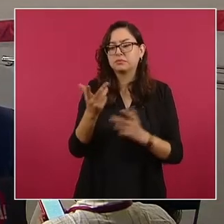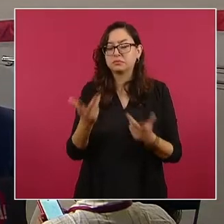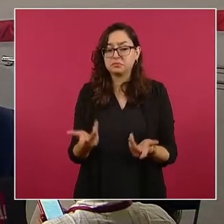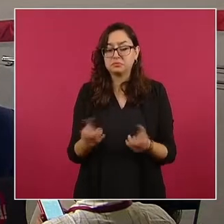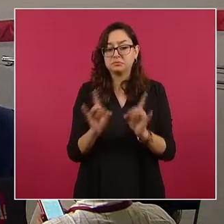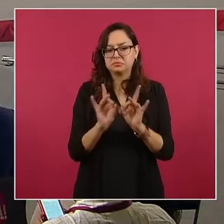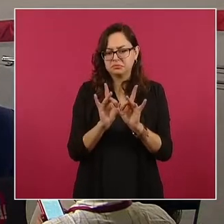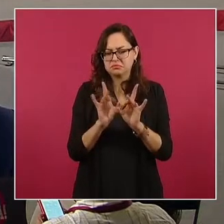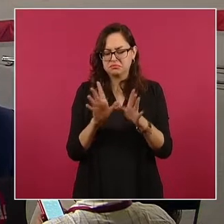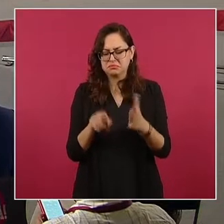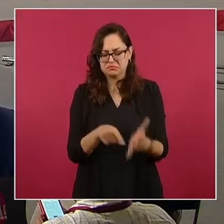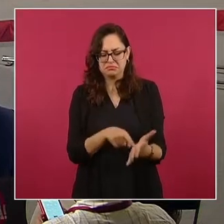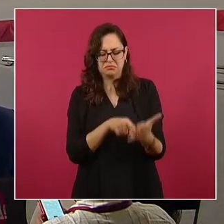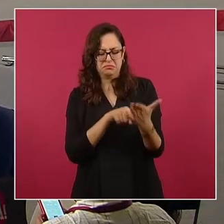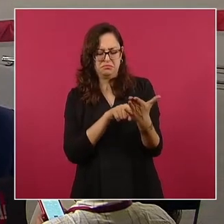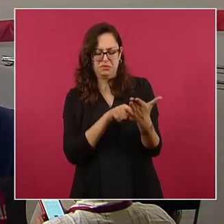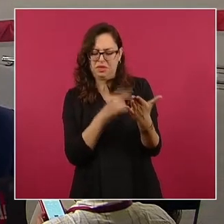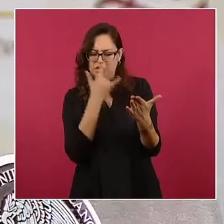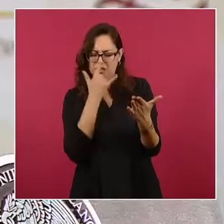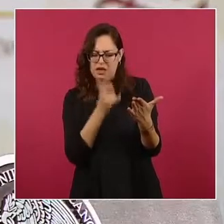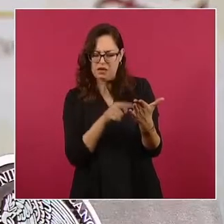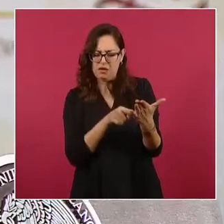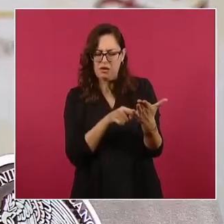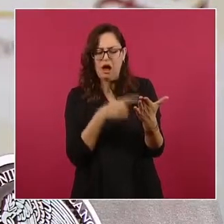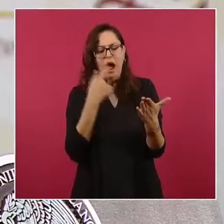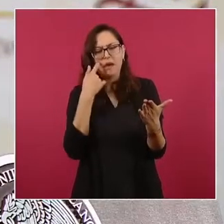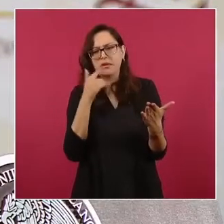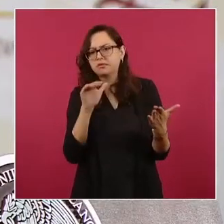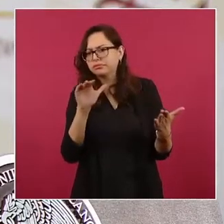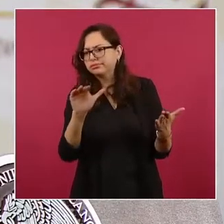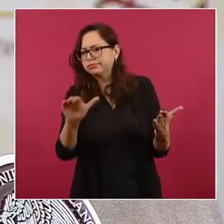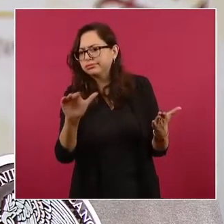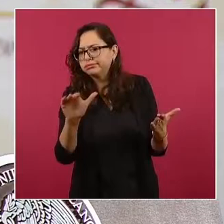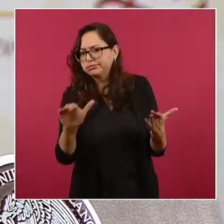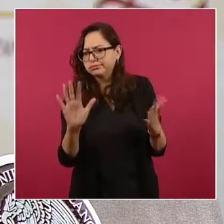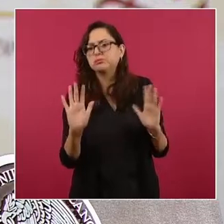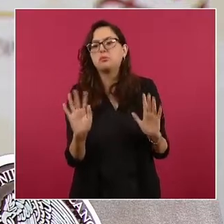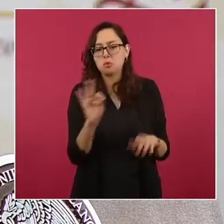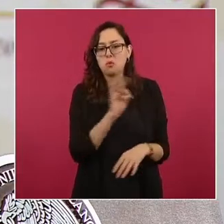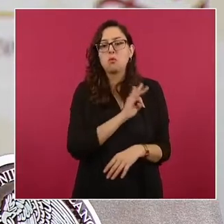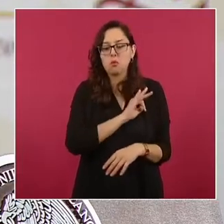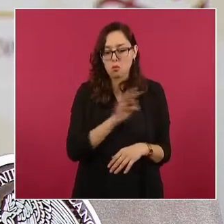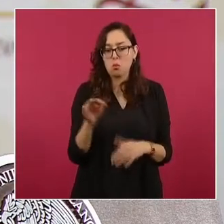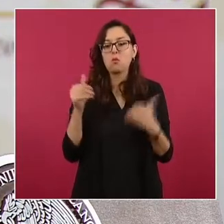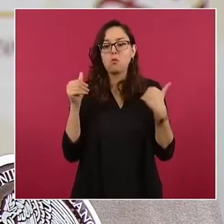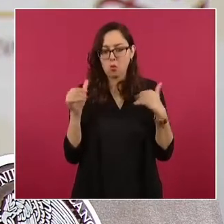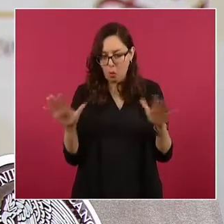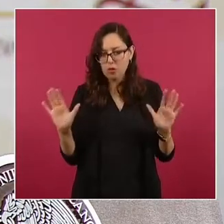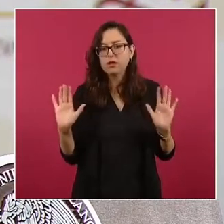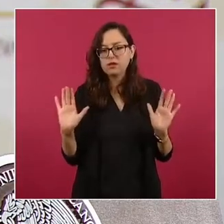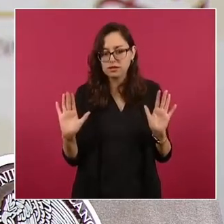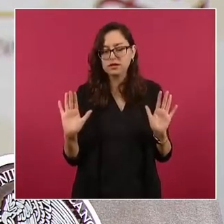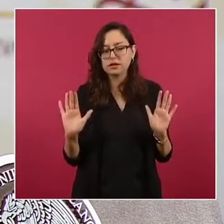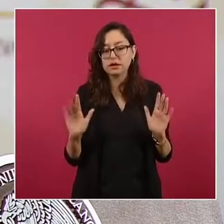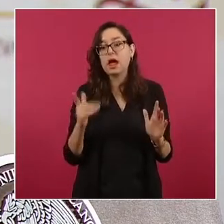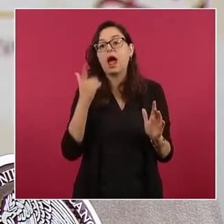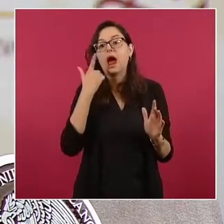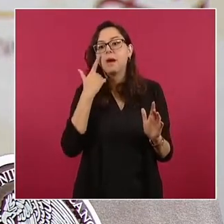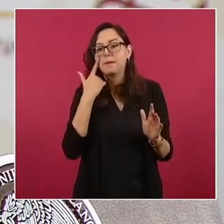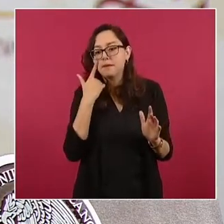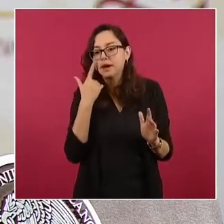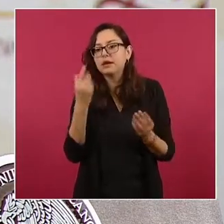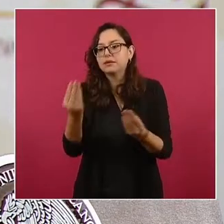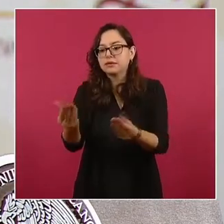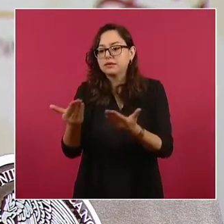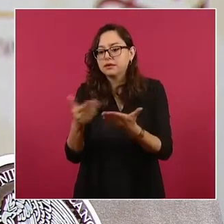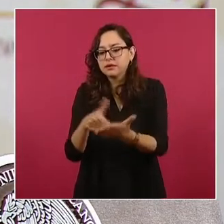información de sus depósitos a las instituciones financieras que cuenten con esa información para evitar